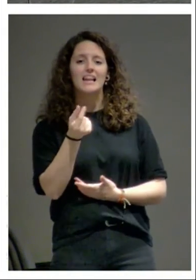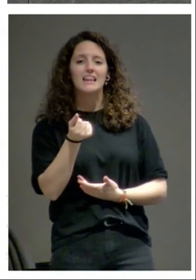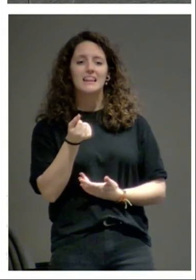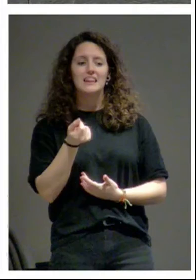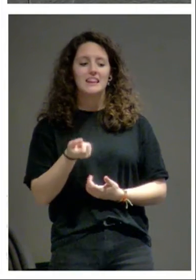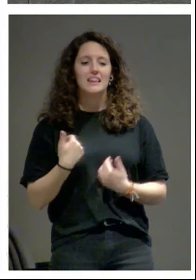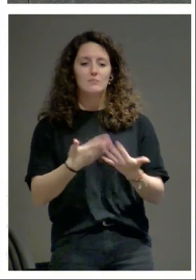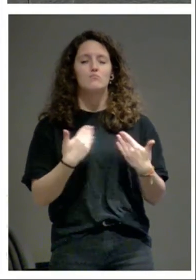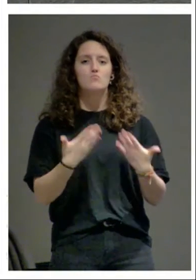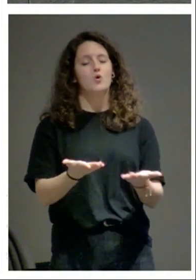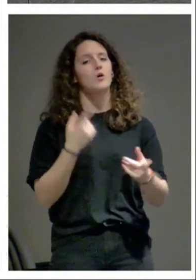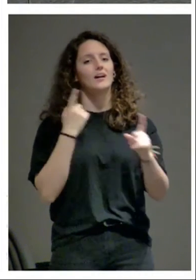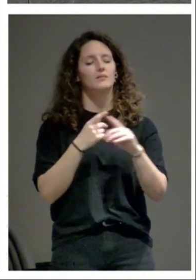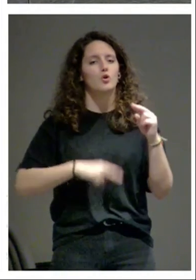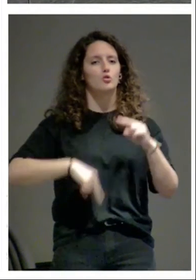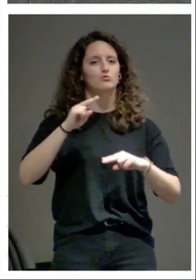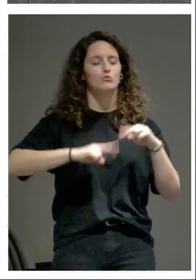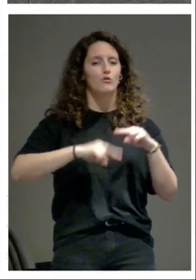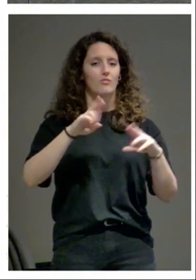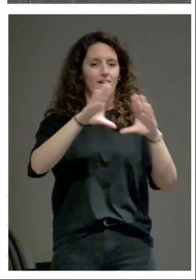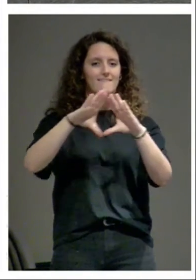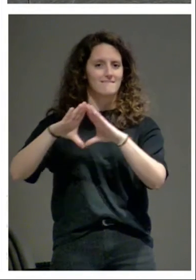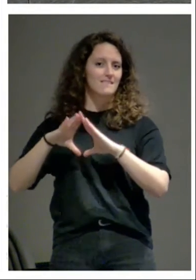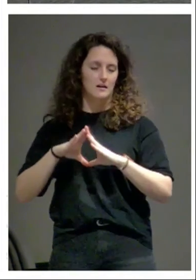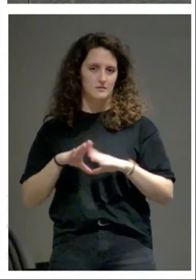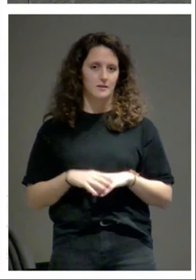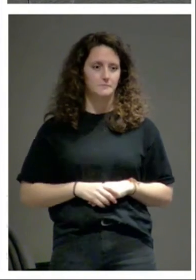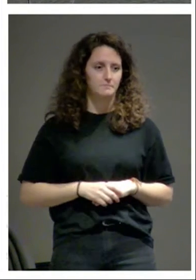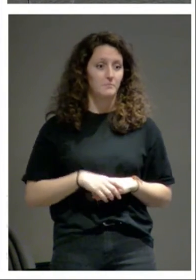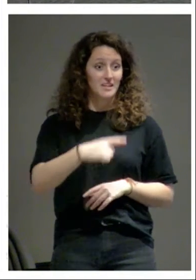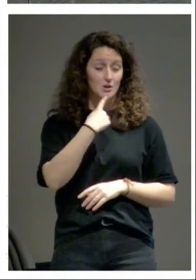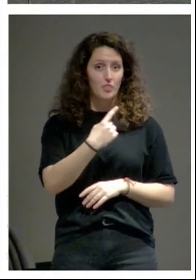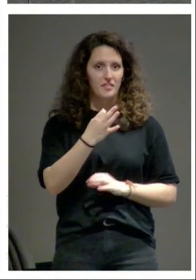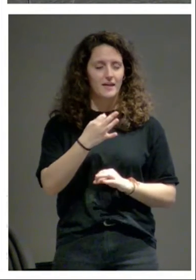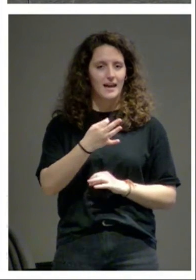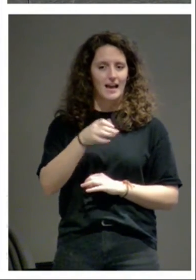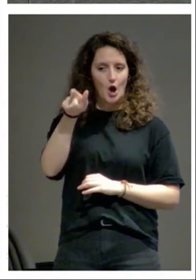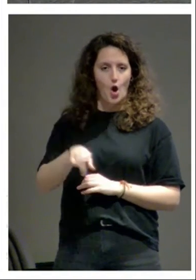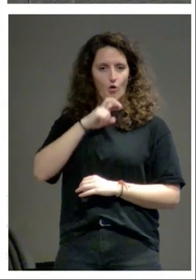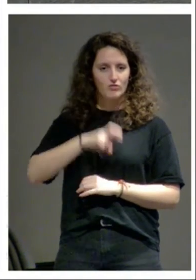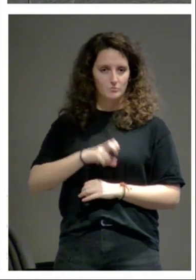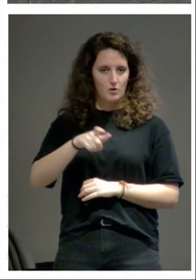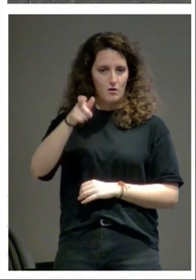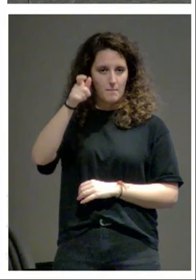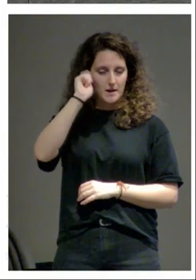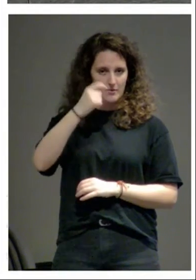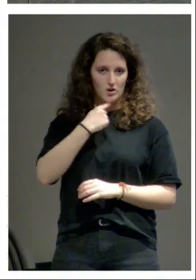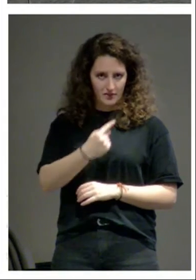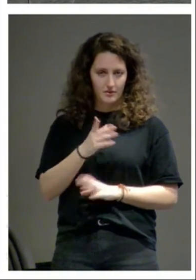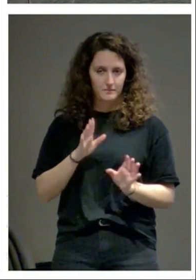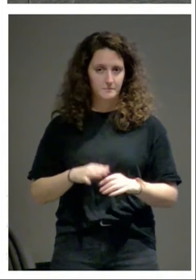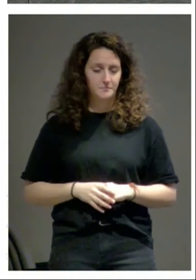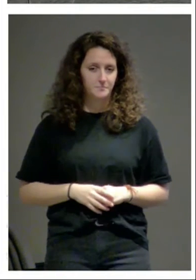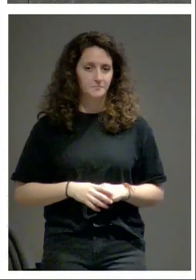para la construcción de iglesias y eso lo dice un obispo de Pamplona de modo